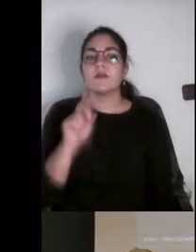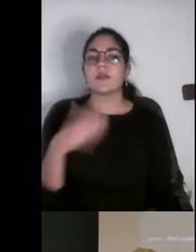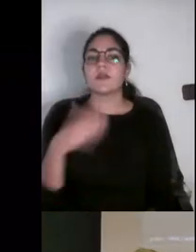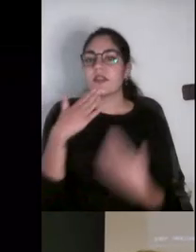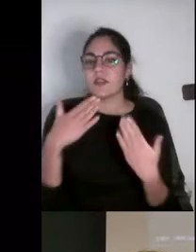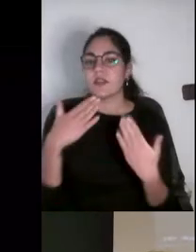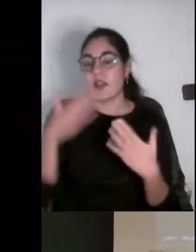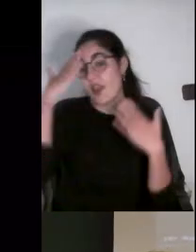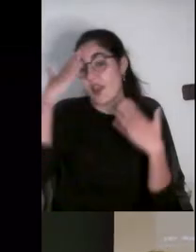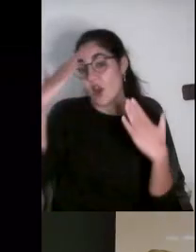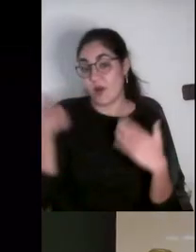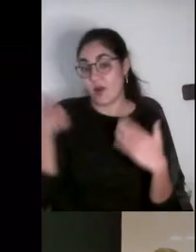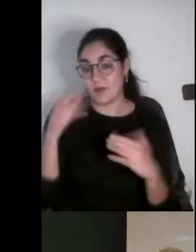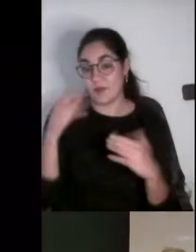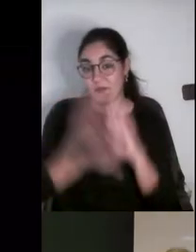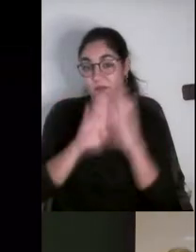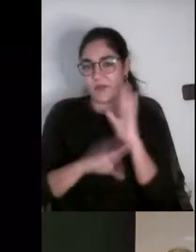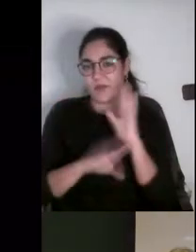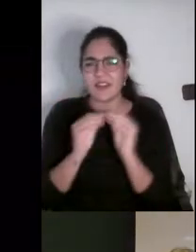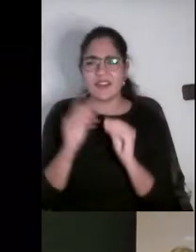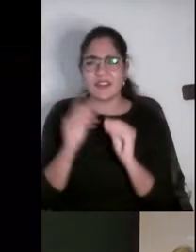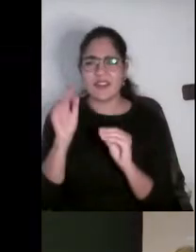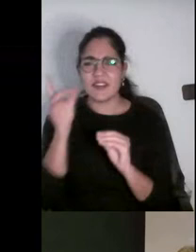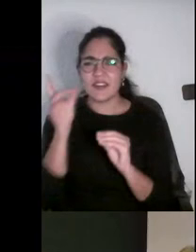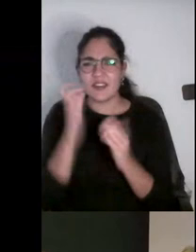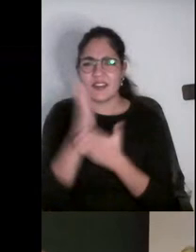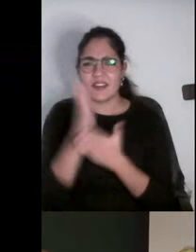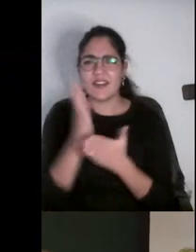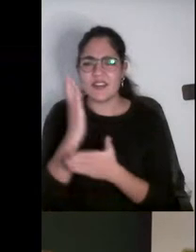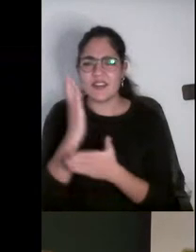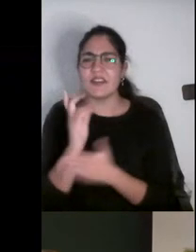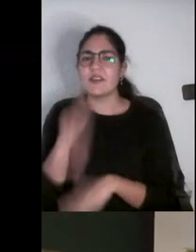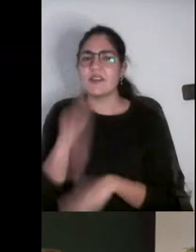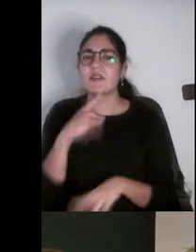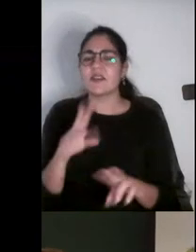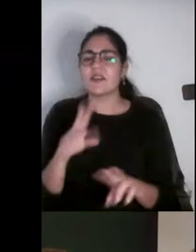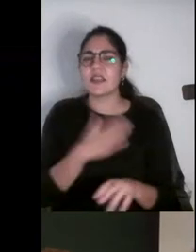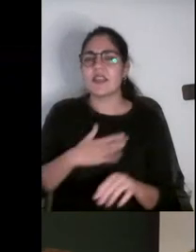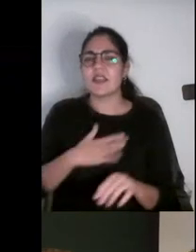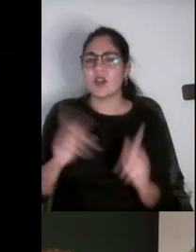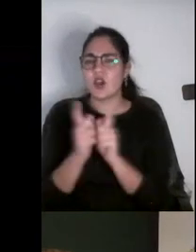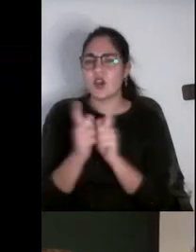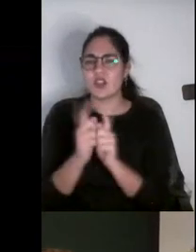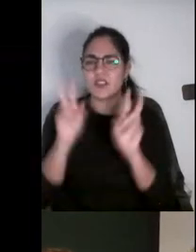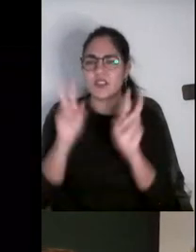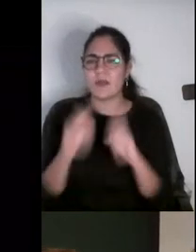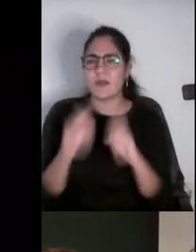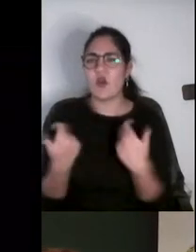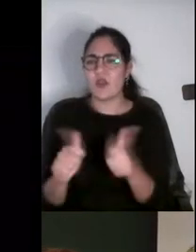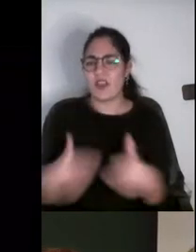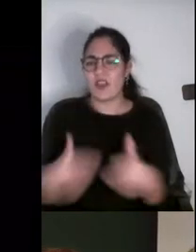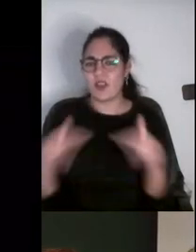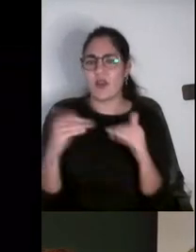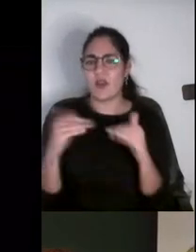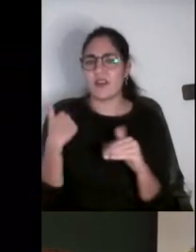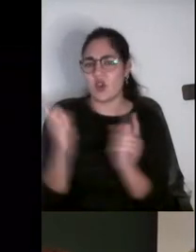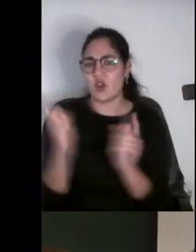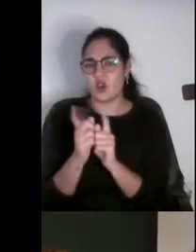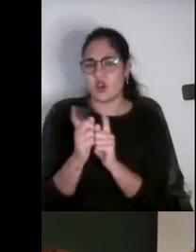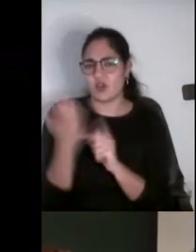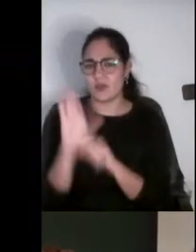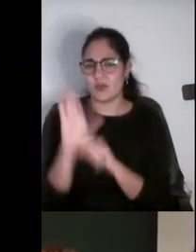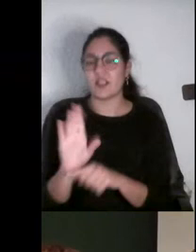Voy a hacer una brevísima introducción de qué es la unidad de igualdad de la Universidad de Juan Carlos y voy dar paso a mi compañera Diana,